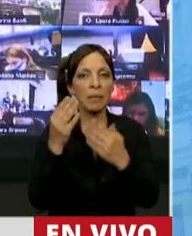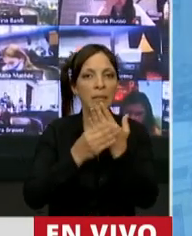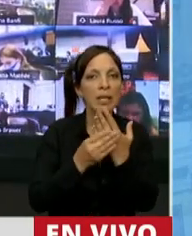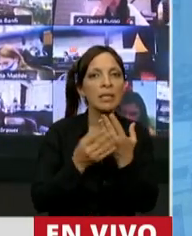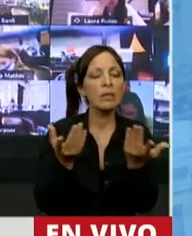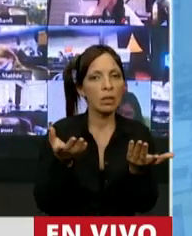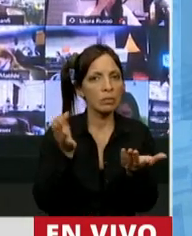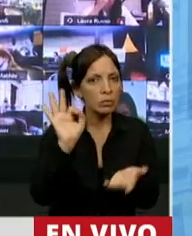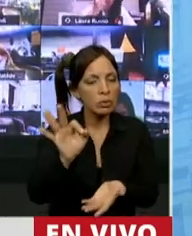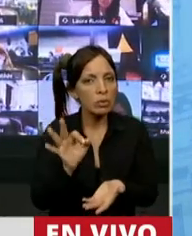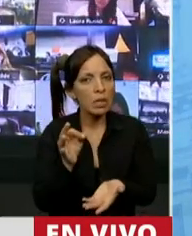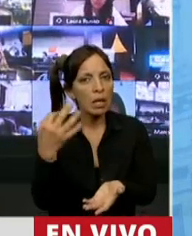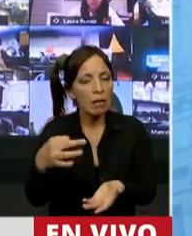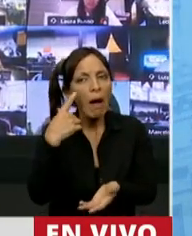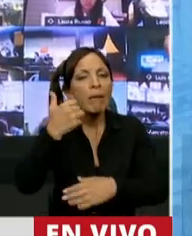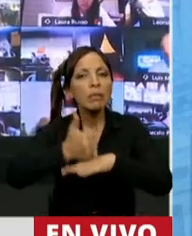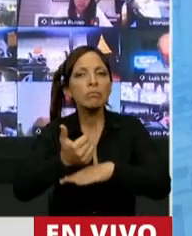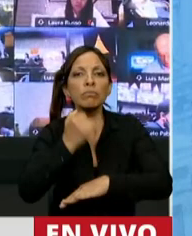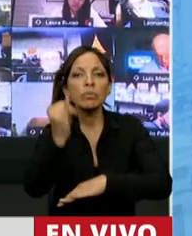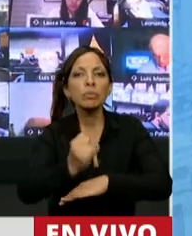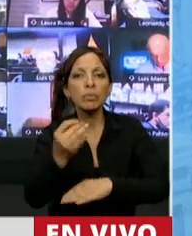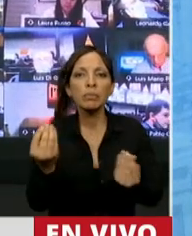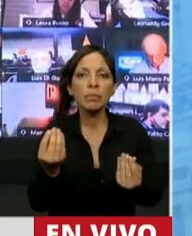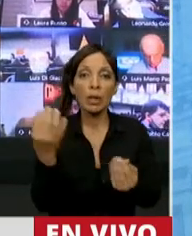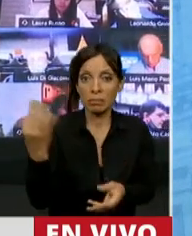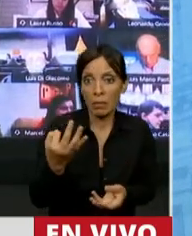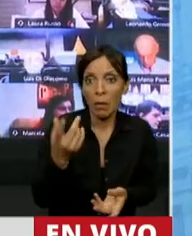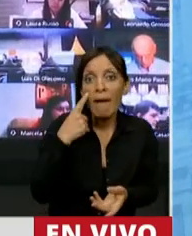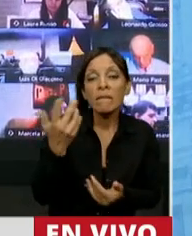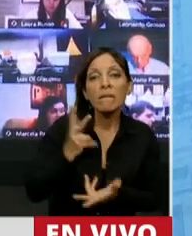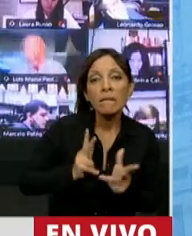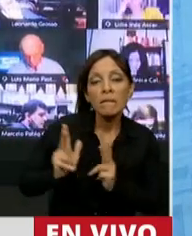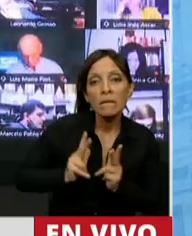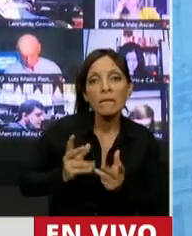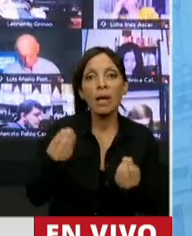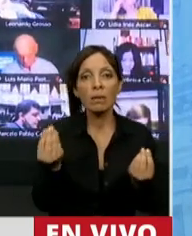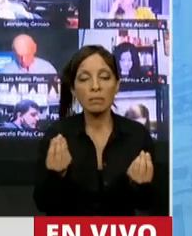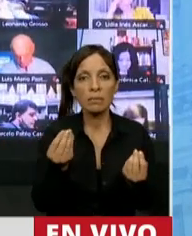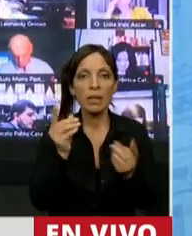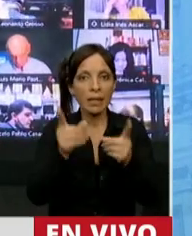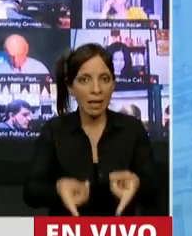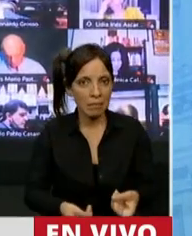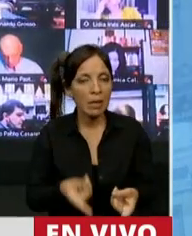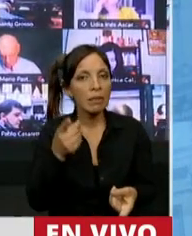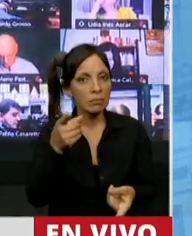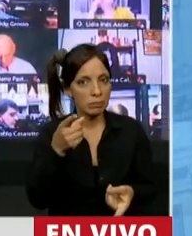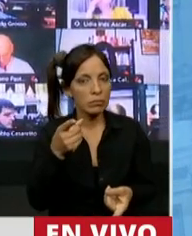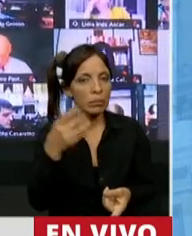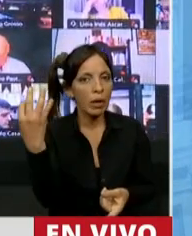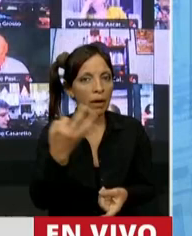poderlo escuchar. Pero no solamente sería bueno poderlo escuchar, sino, señor Presidente, este es un deber